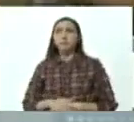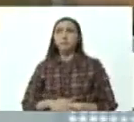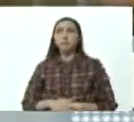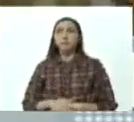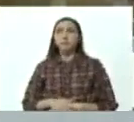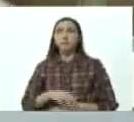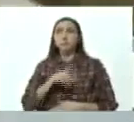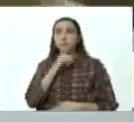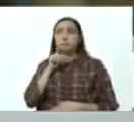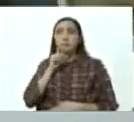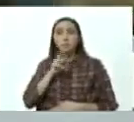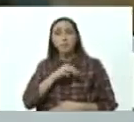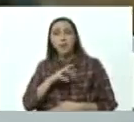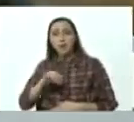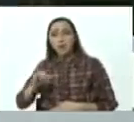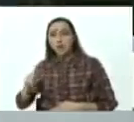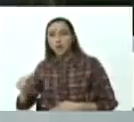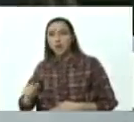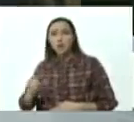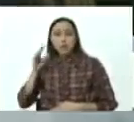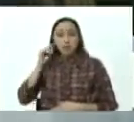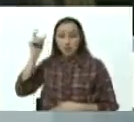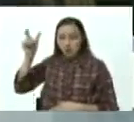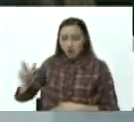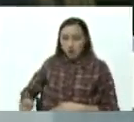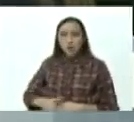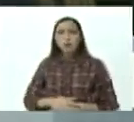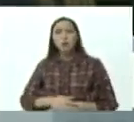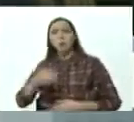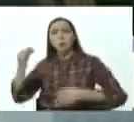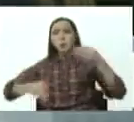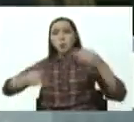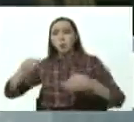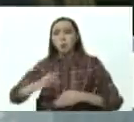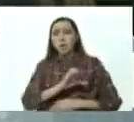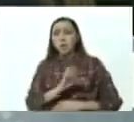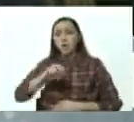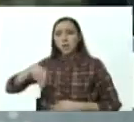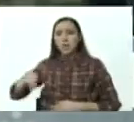Marieta Carolina Enrique Rivas, la consultora jurídica del Consejo.